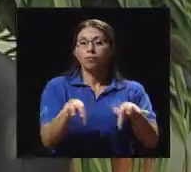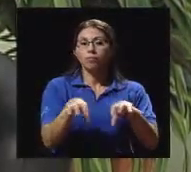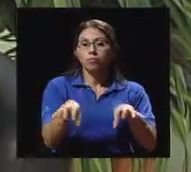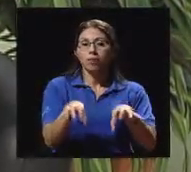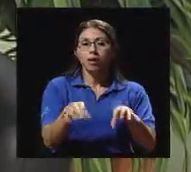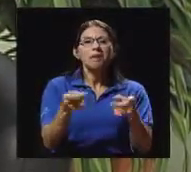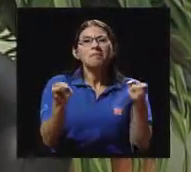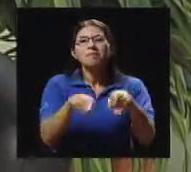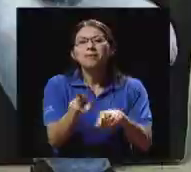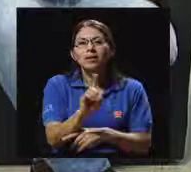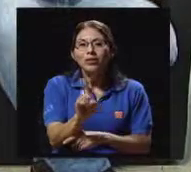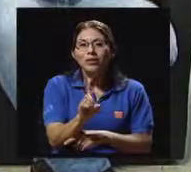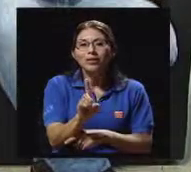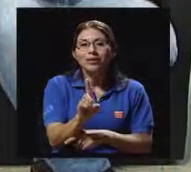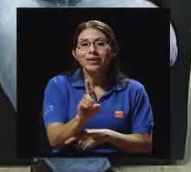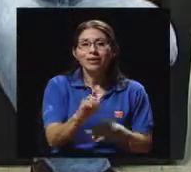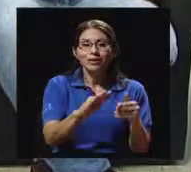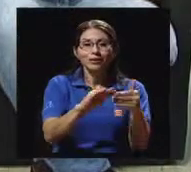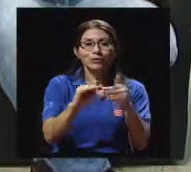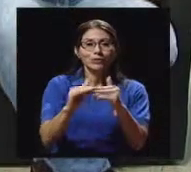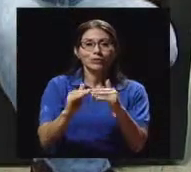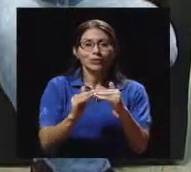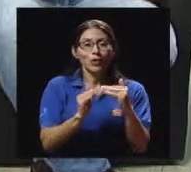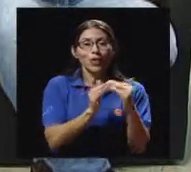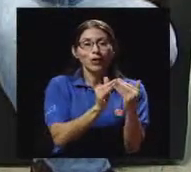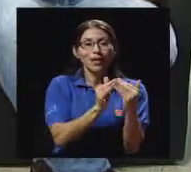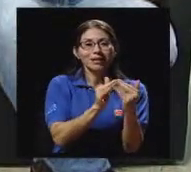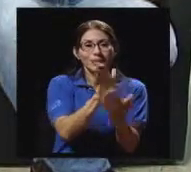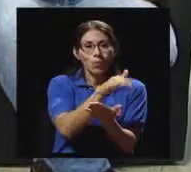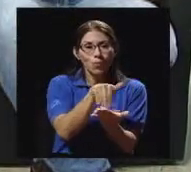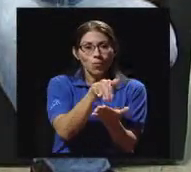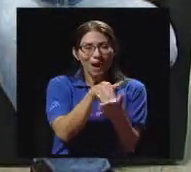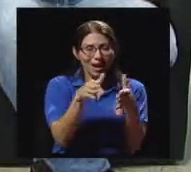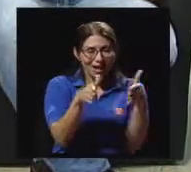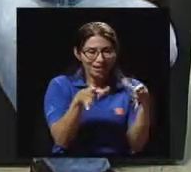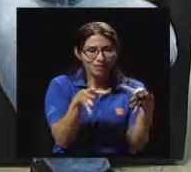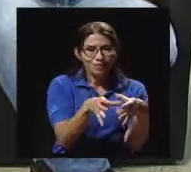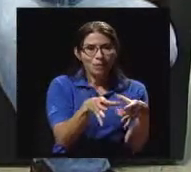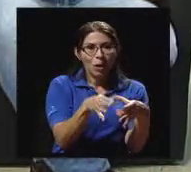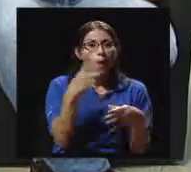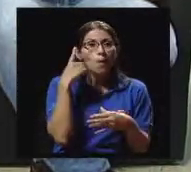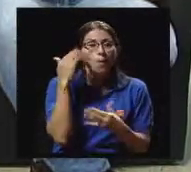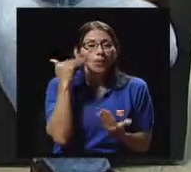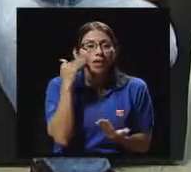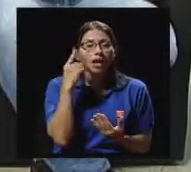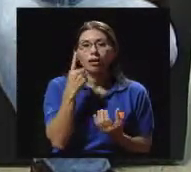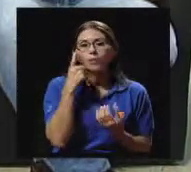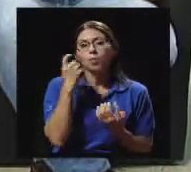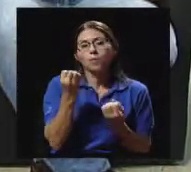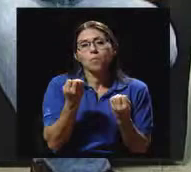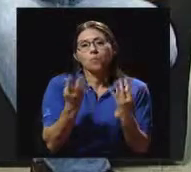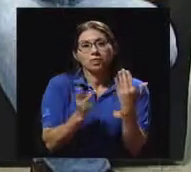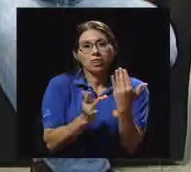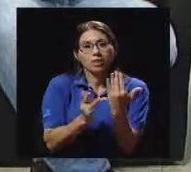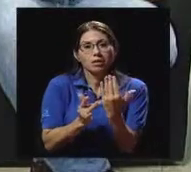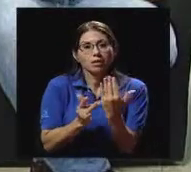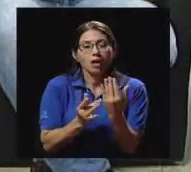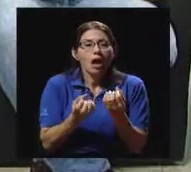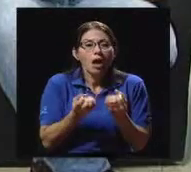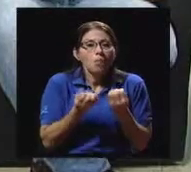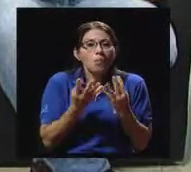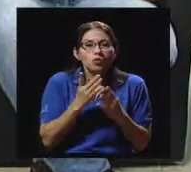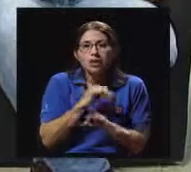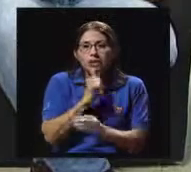en las zonas urbanas, por la parte tecnológica, por la parte de inseguridad que vivimos, por la parte de